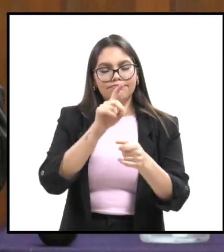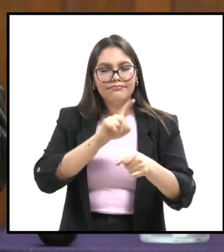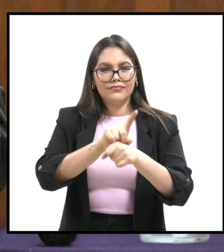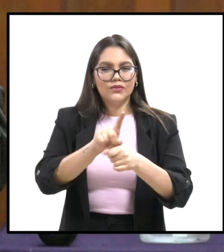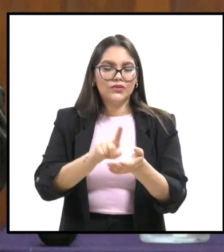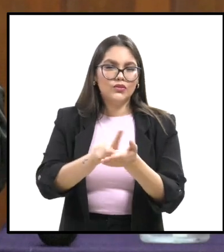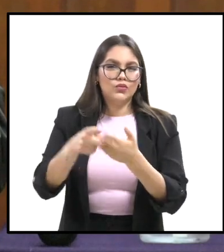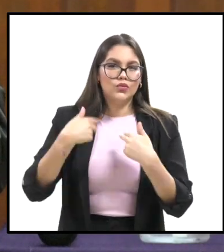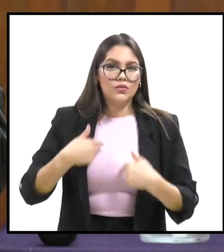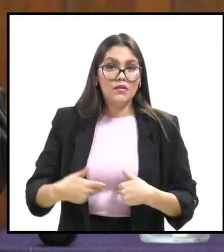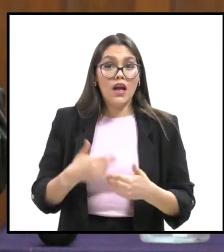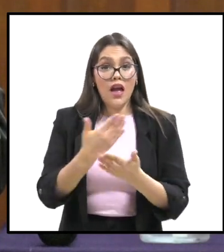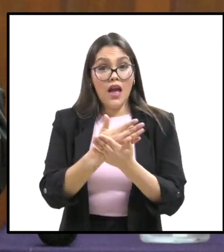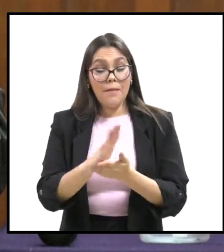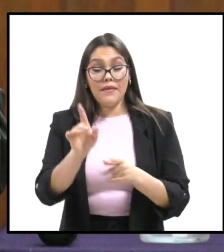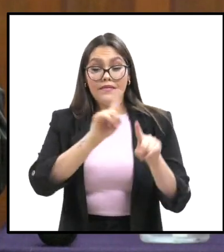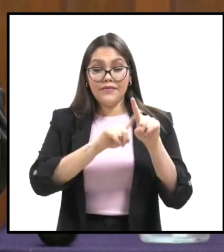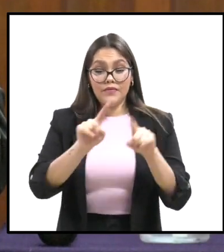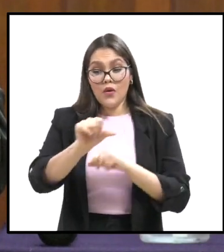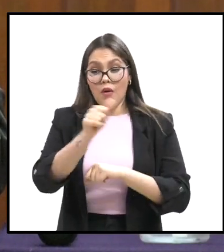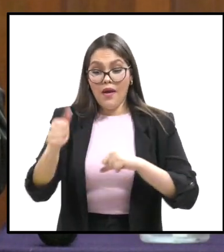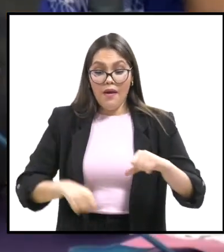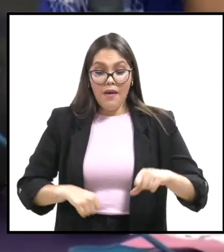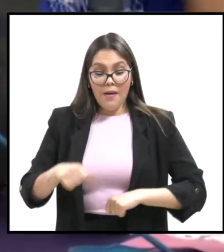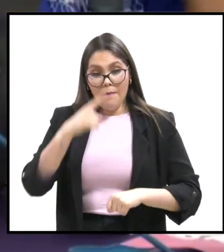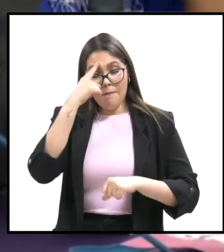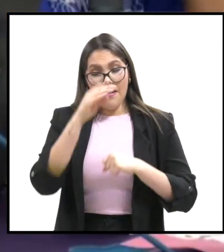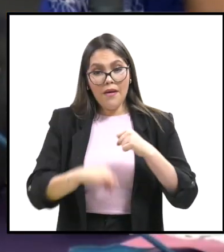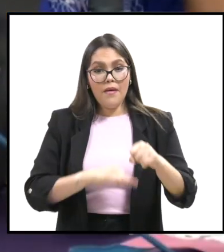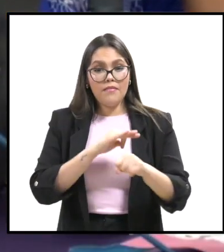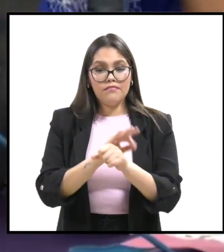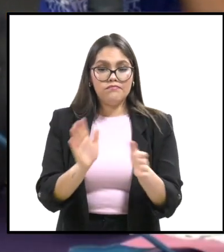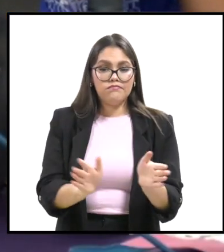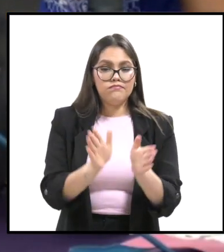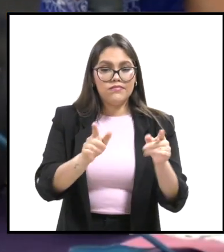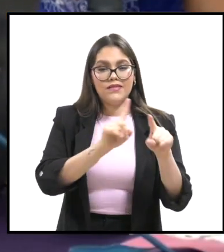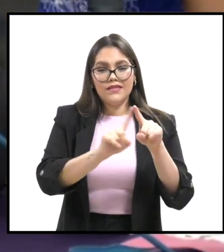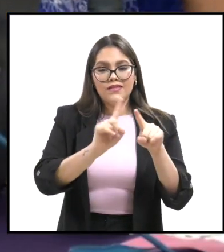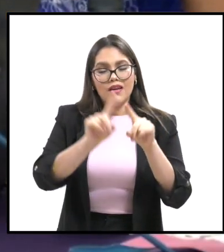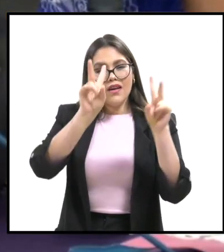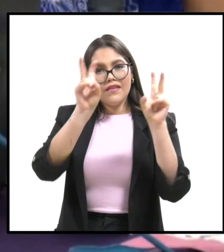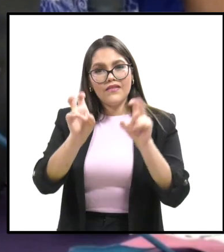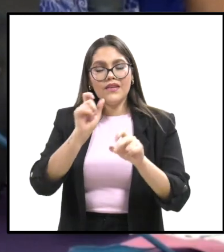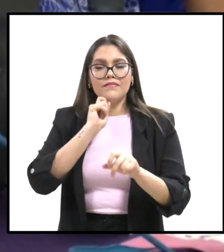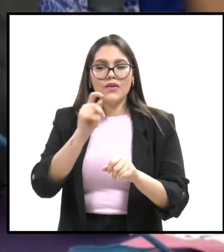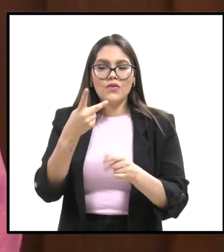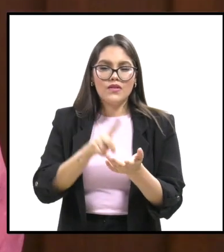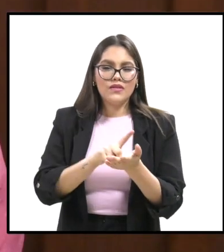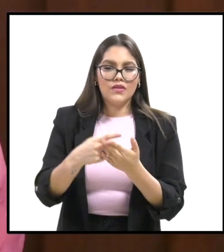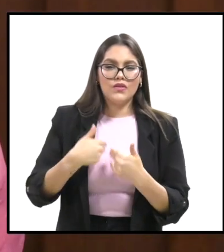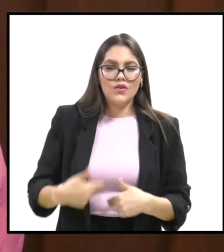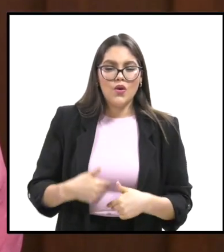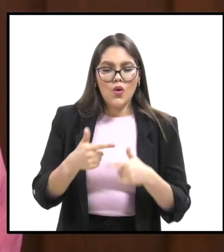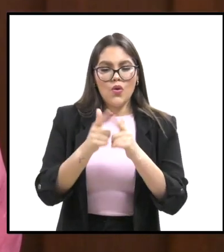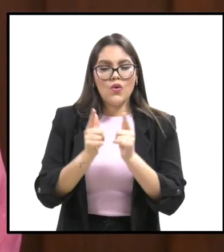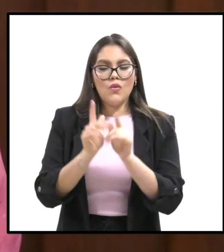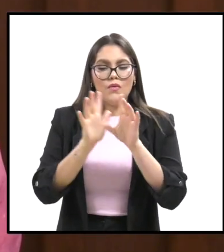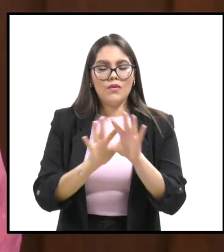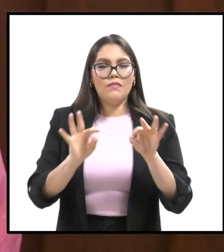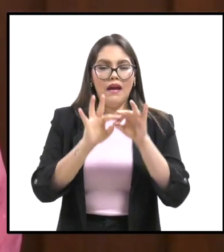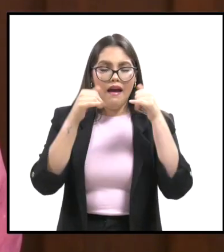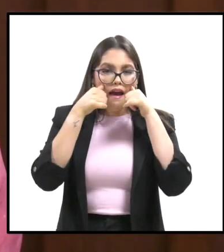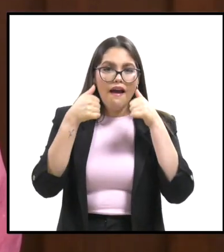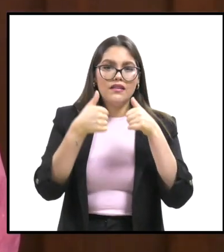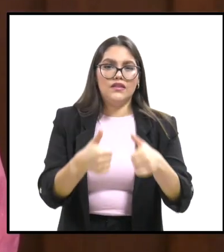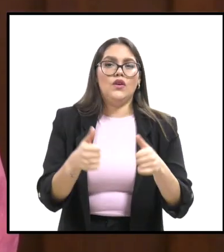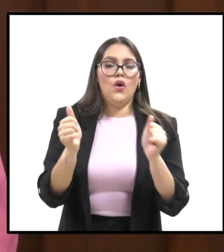humanos. Además, se consolidaron actividades para promover y dar seguimiento a diversas agendas de derechos de grupos de